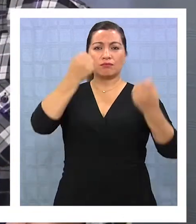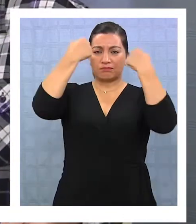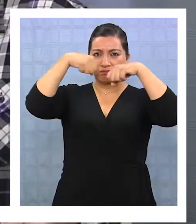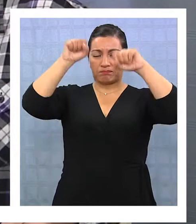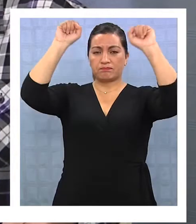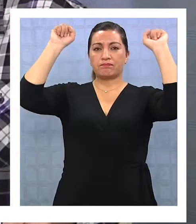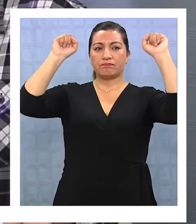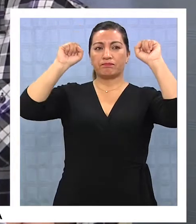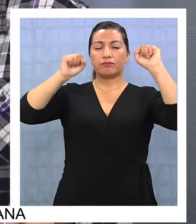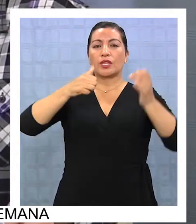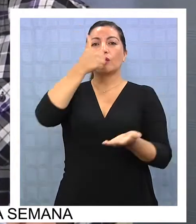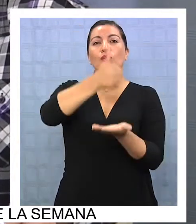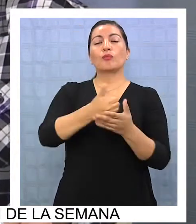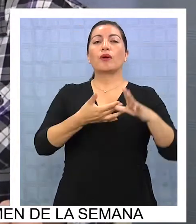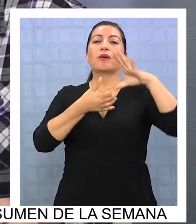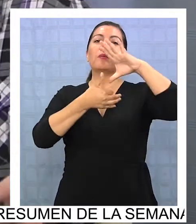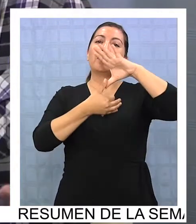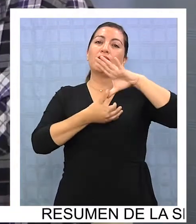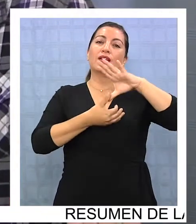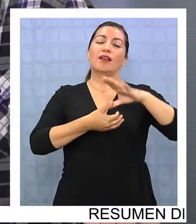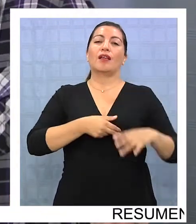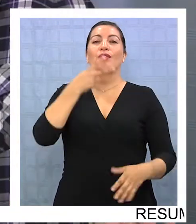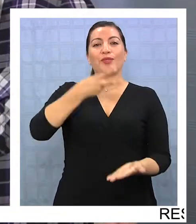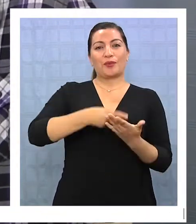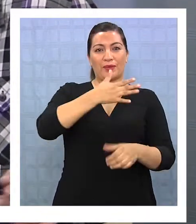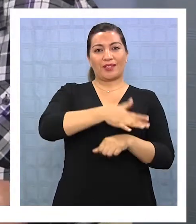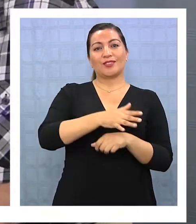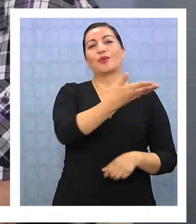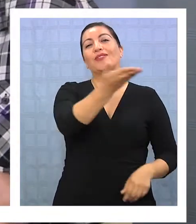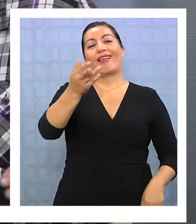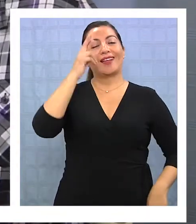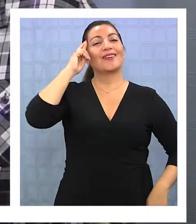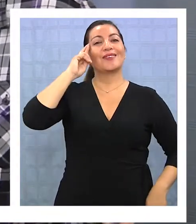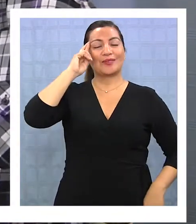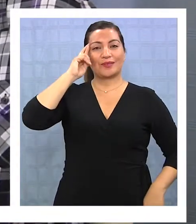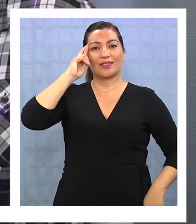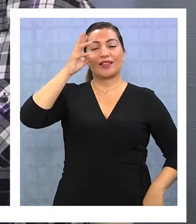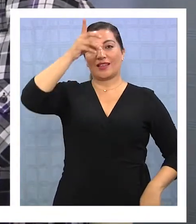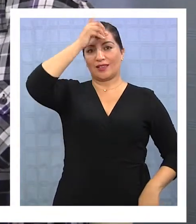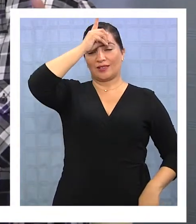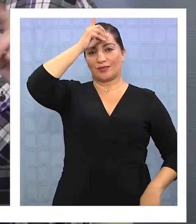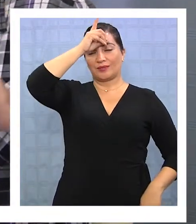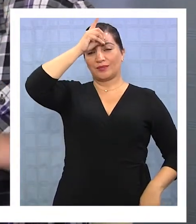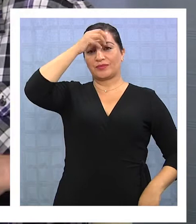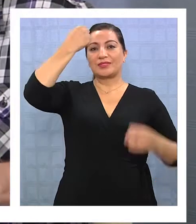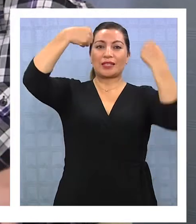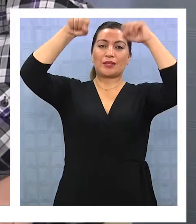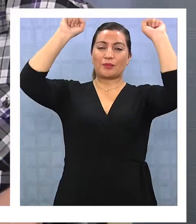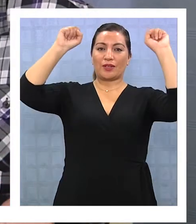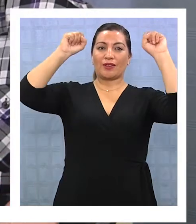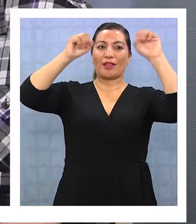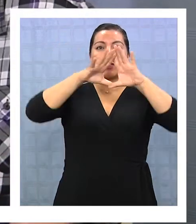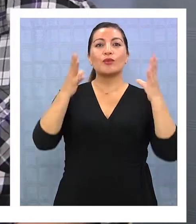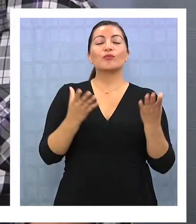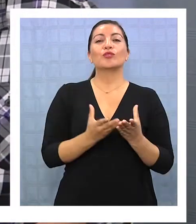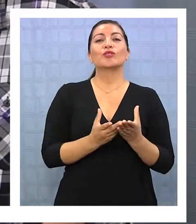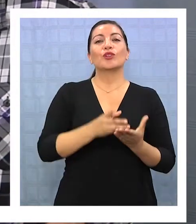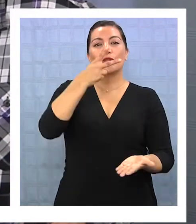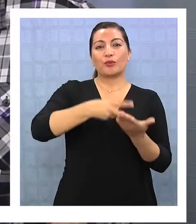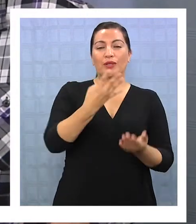la Copa América 2015. Bueno, algo que todos recordamos en todo caso. Alemania va como campeón del Mundial 2014.